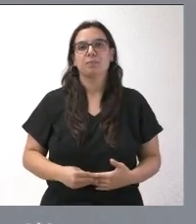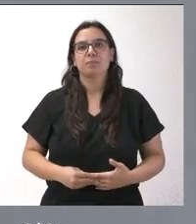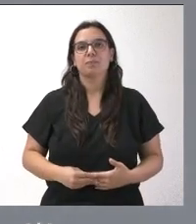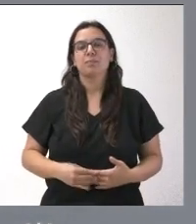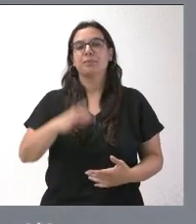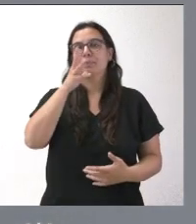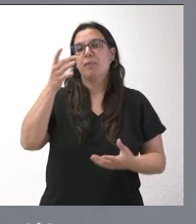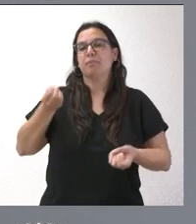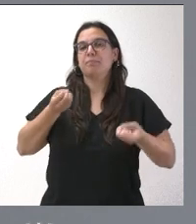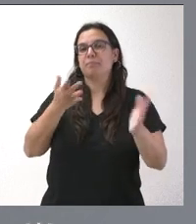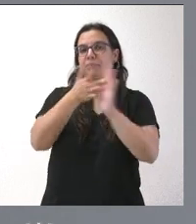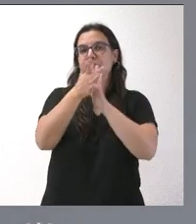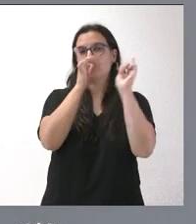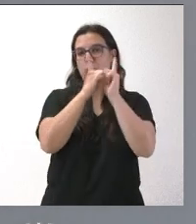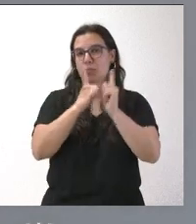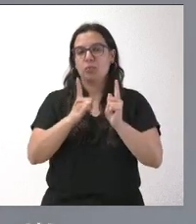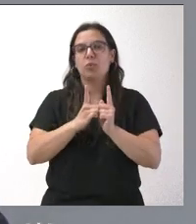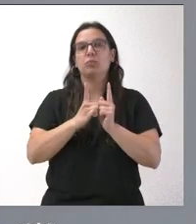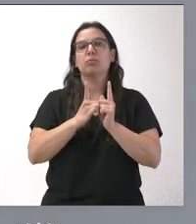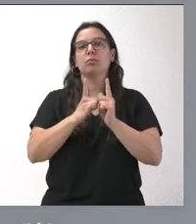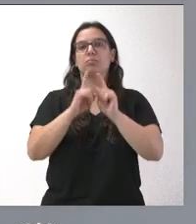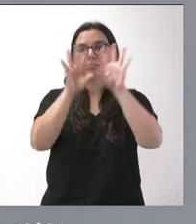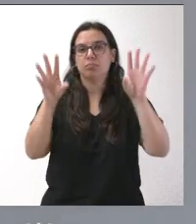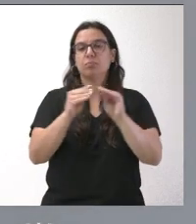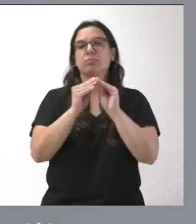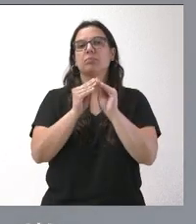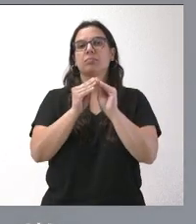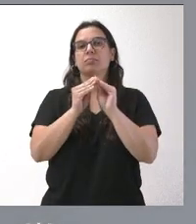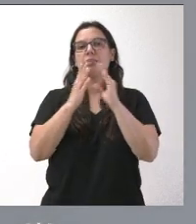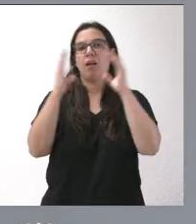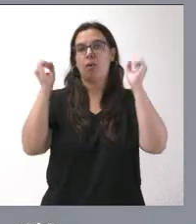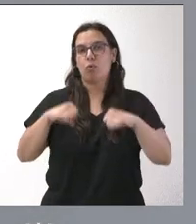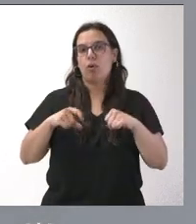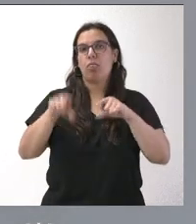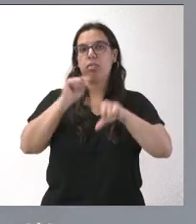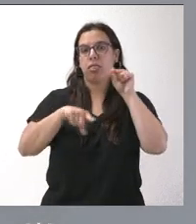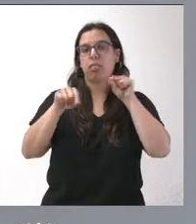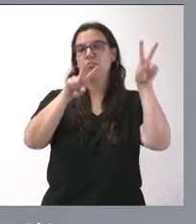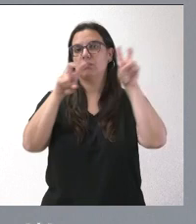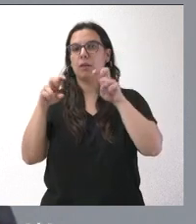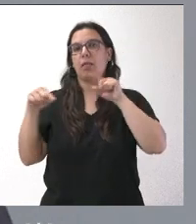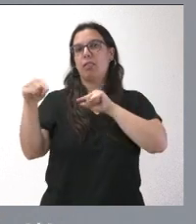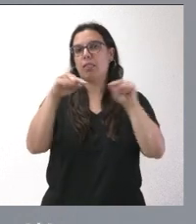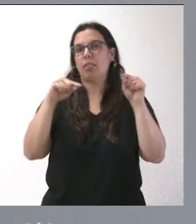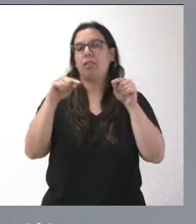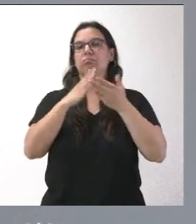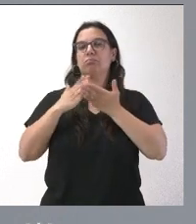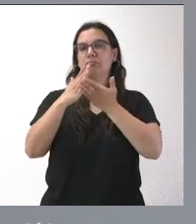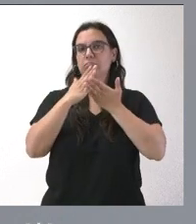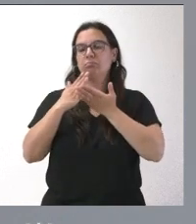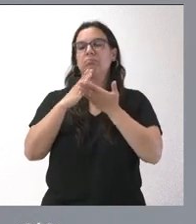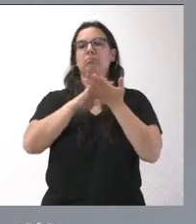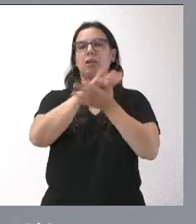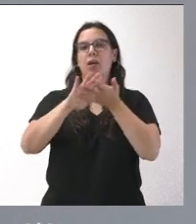Relataremos, si quiera brevemente, el conjunto de acuerdos y cuestiones que han sido objeto de análisis por parte